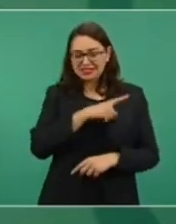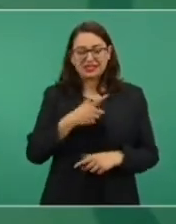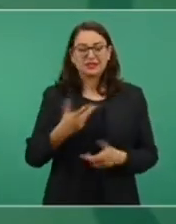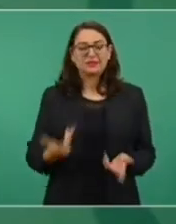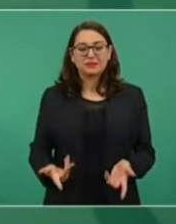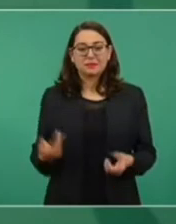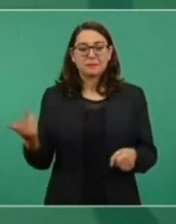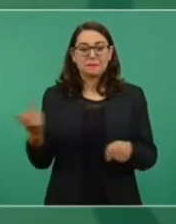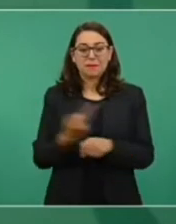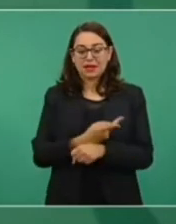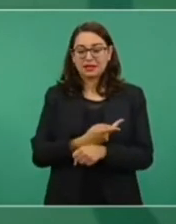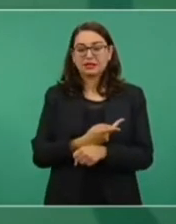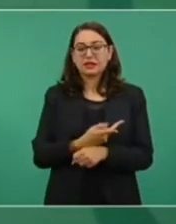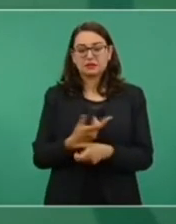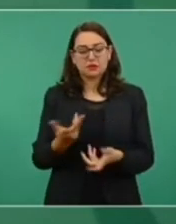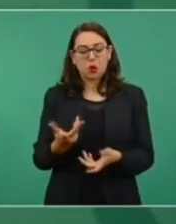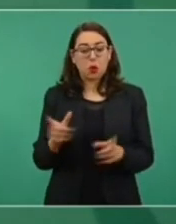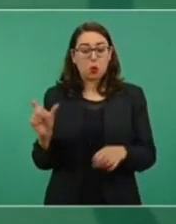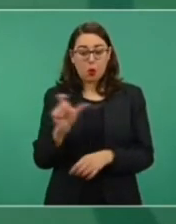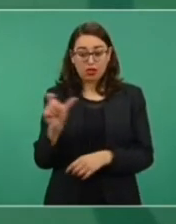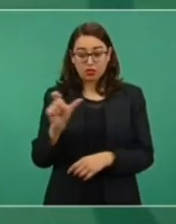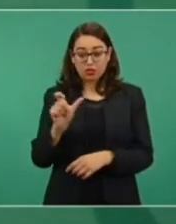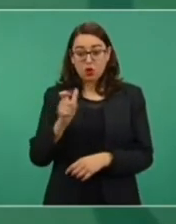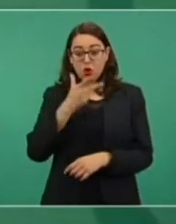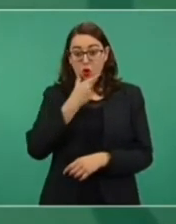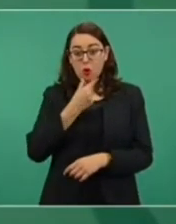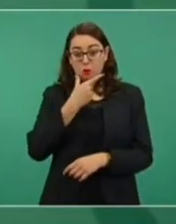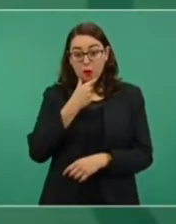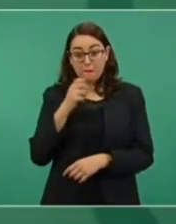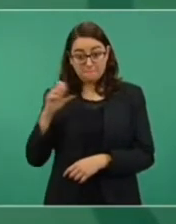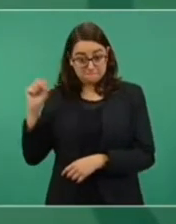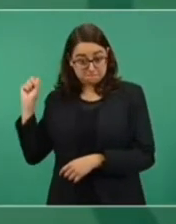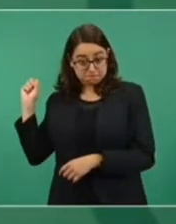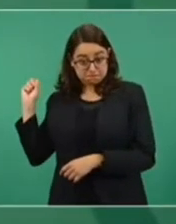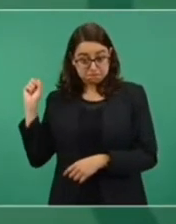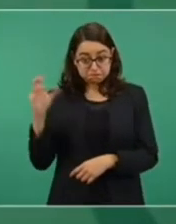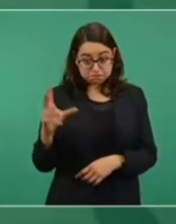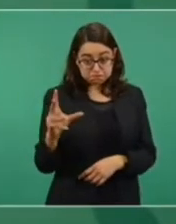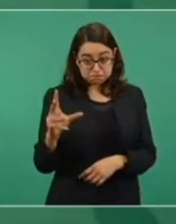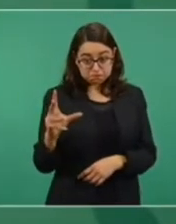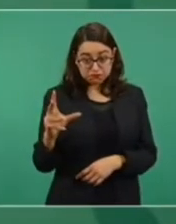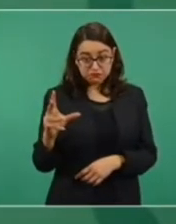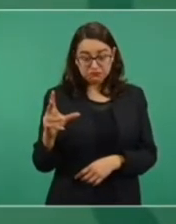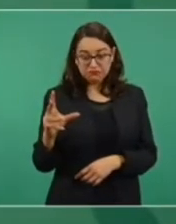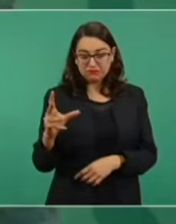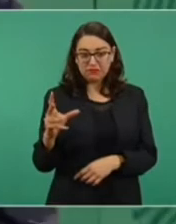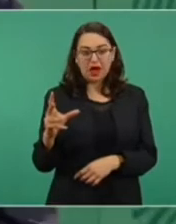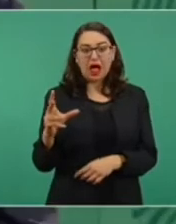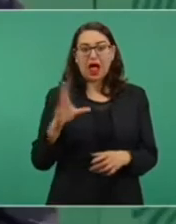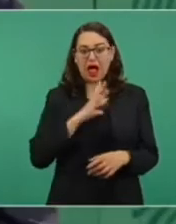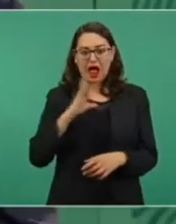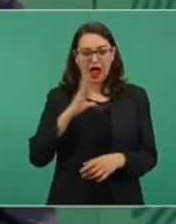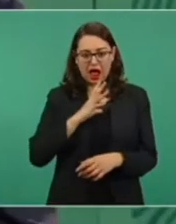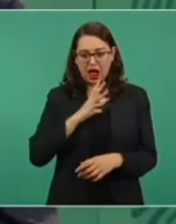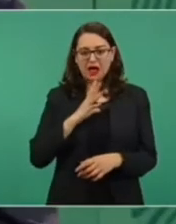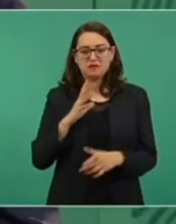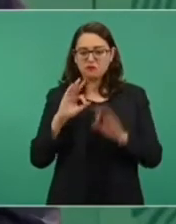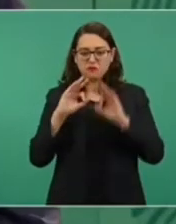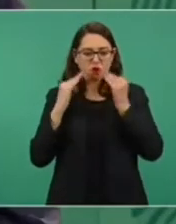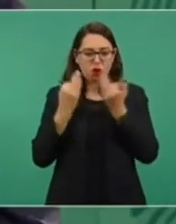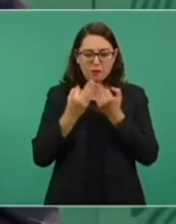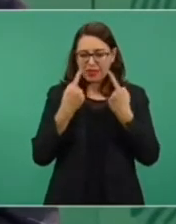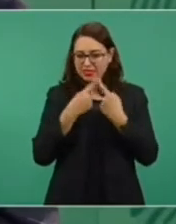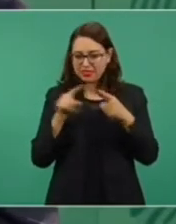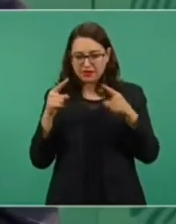tipos de bolas que se tiran,